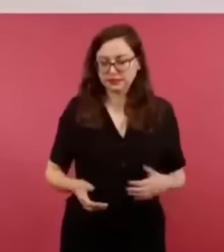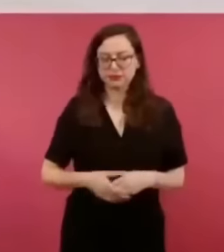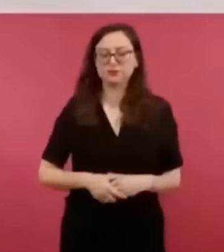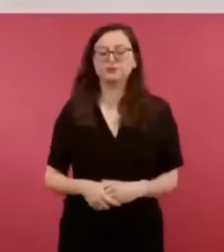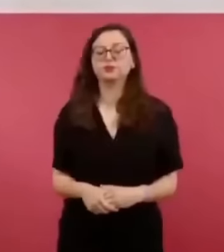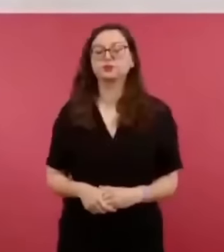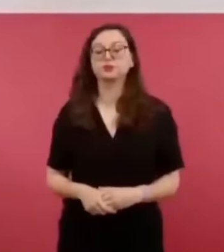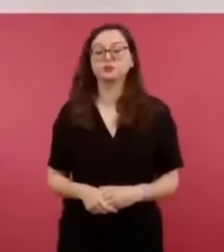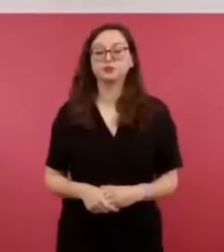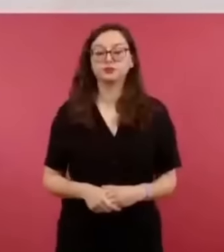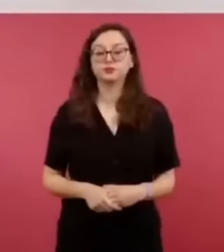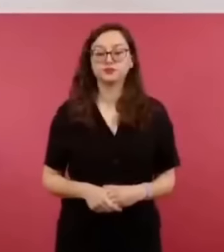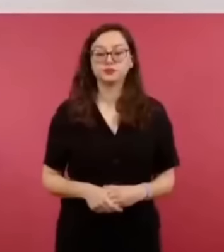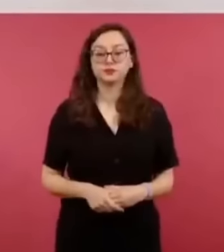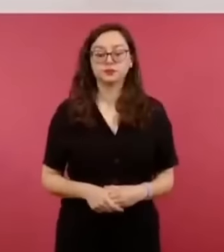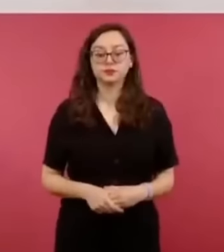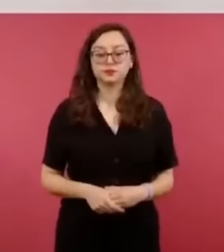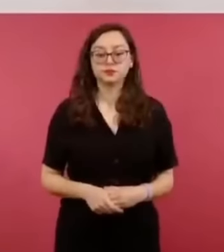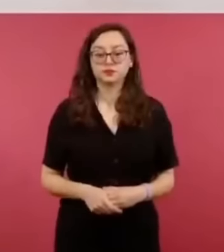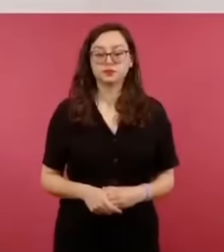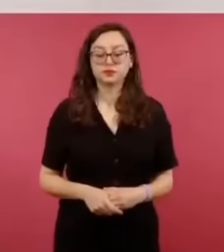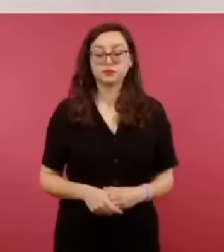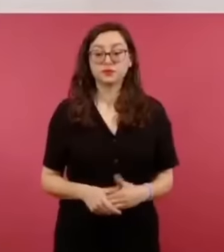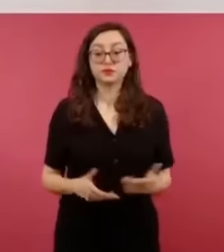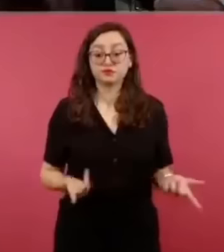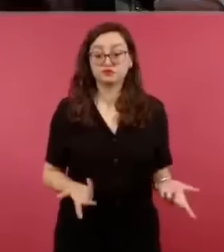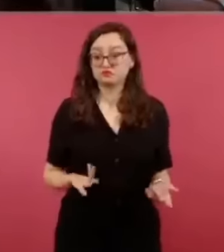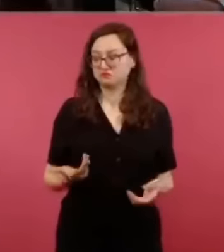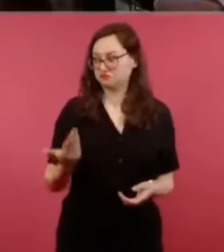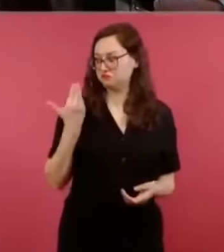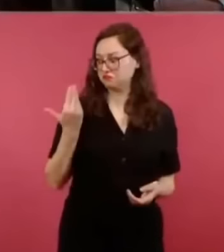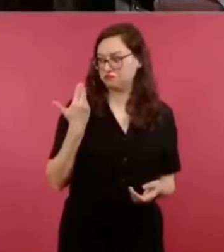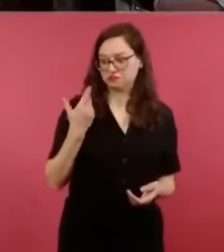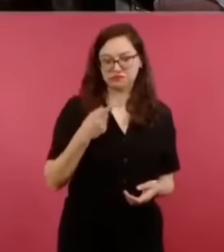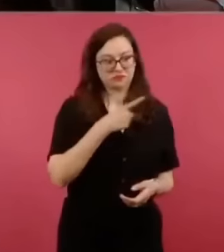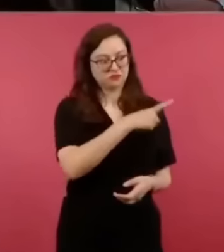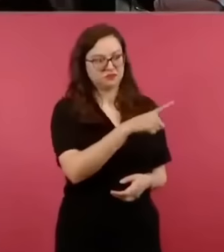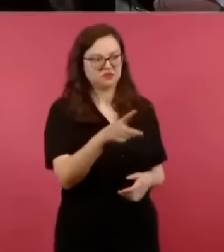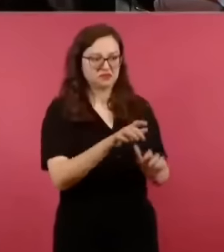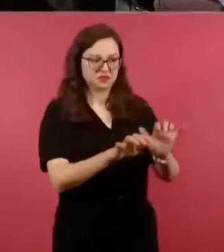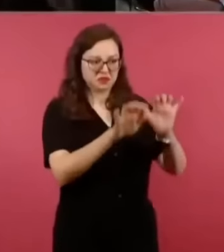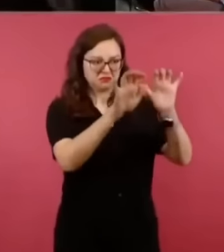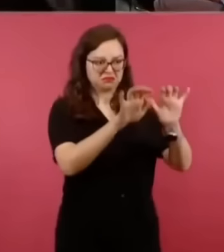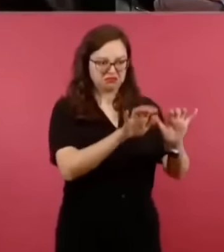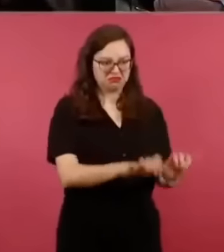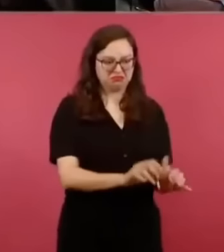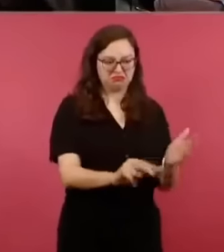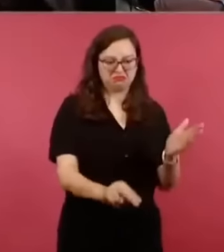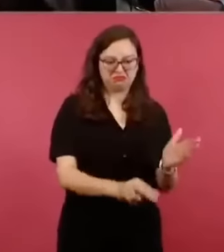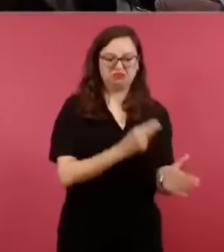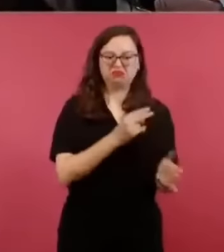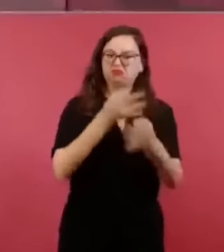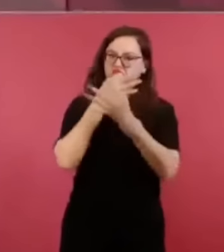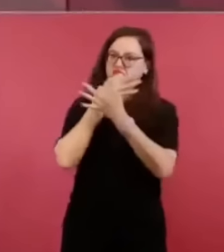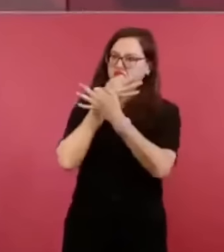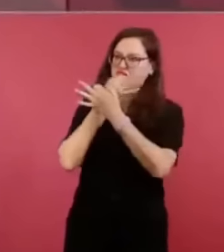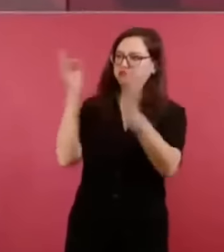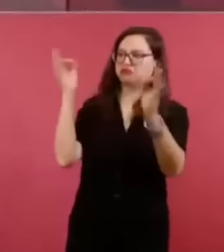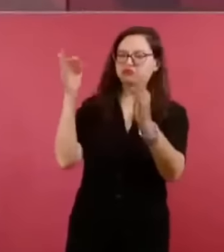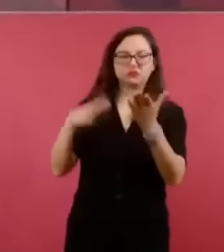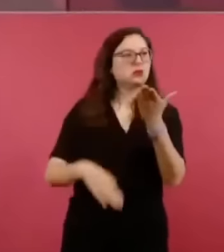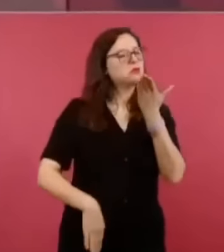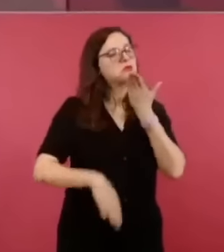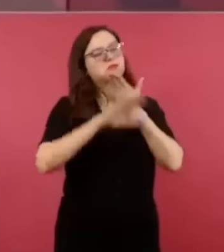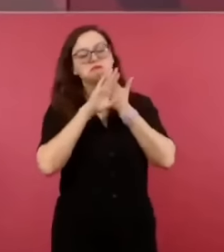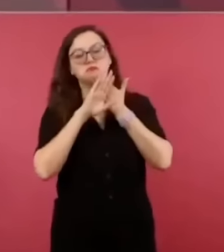dan a conocer el manifiesto, alegan, fíjense,